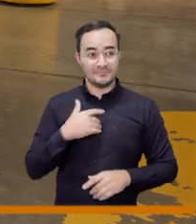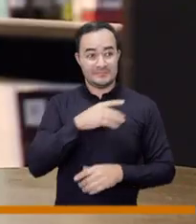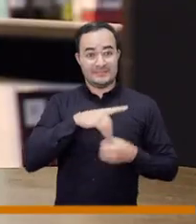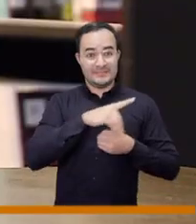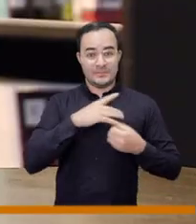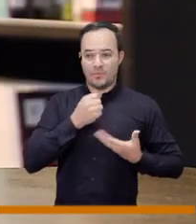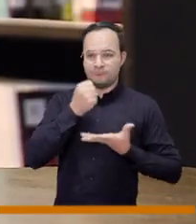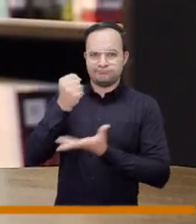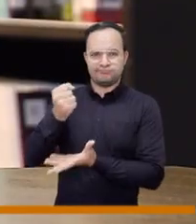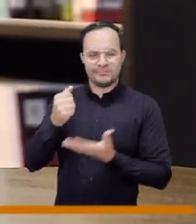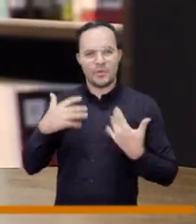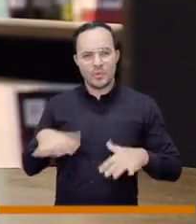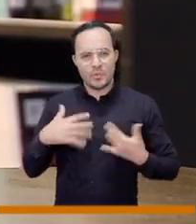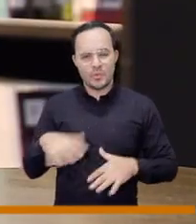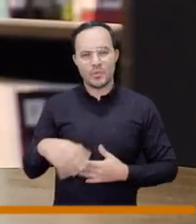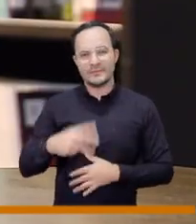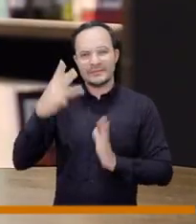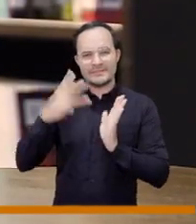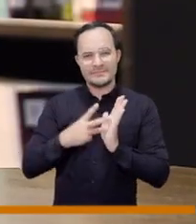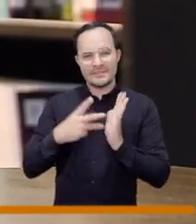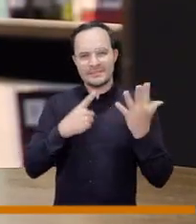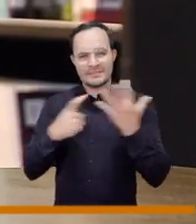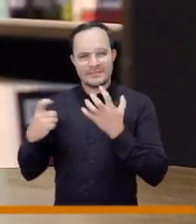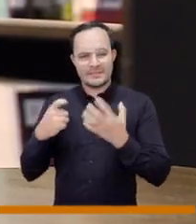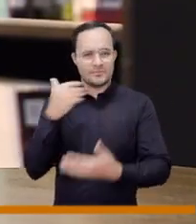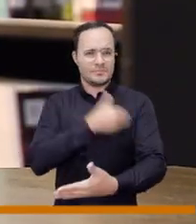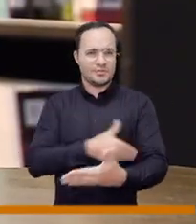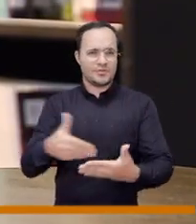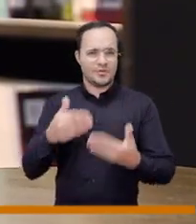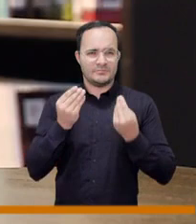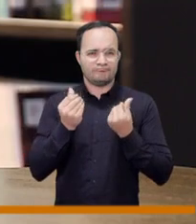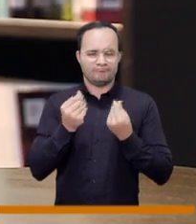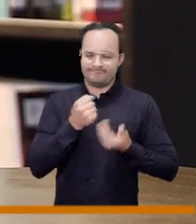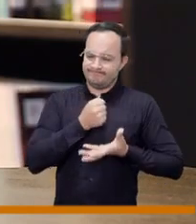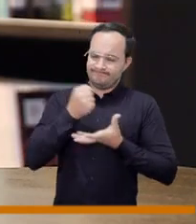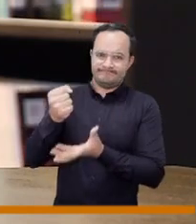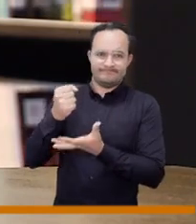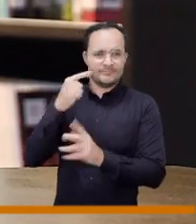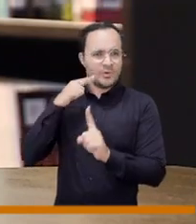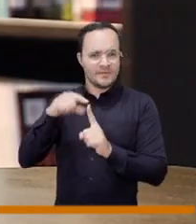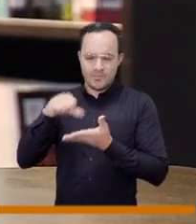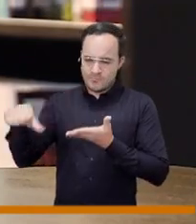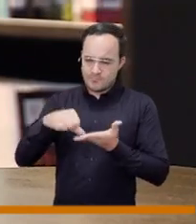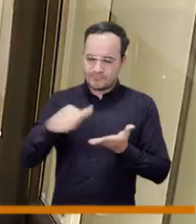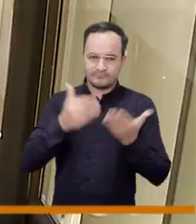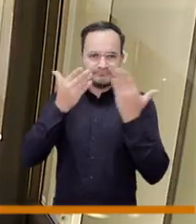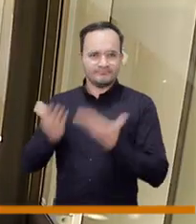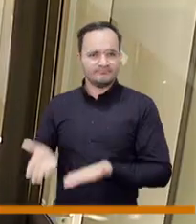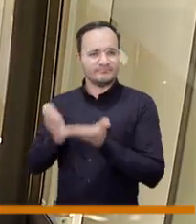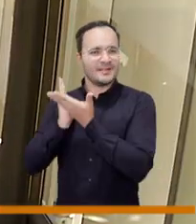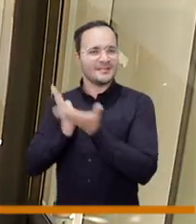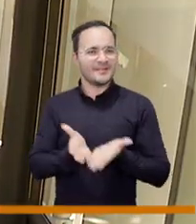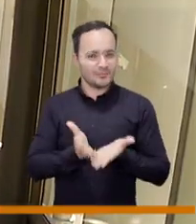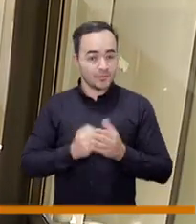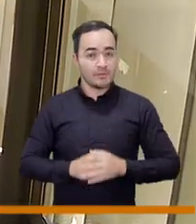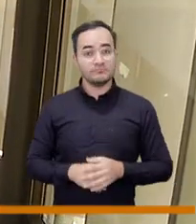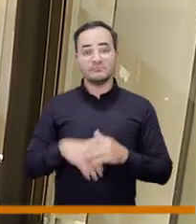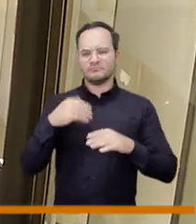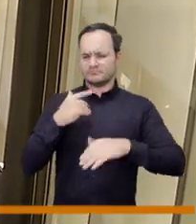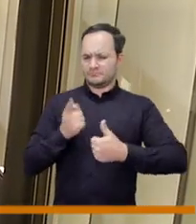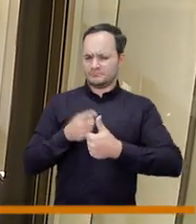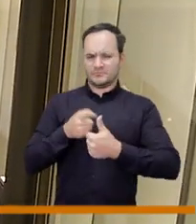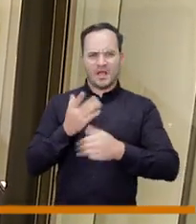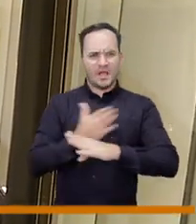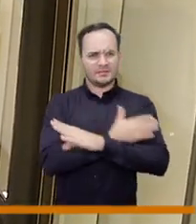aquí el distrito invirtió seis mil 271 millones de pesos para la creación literaria